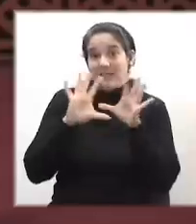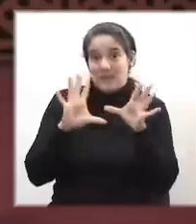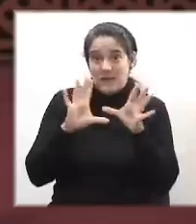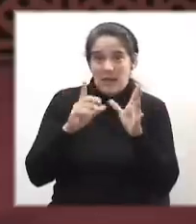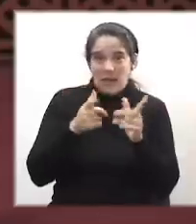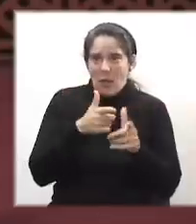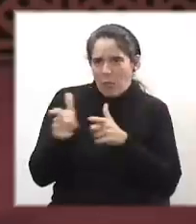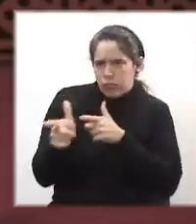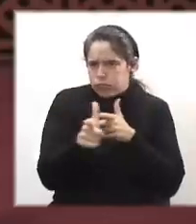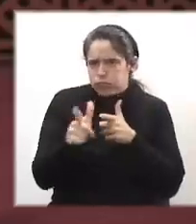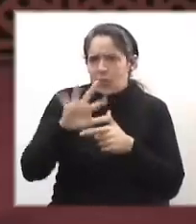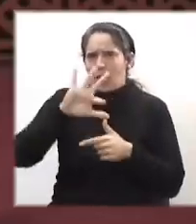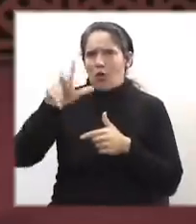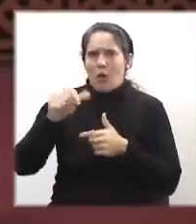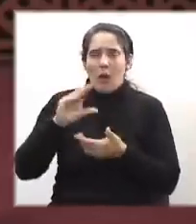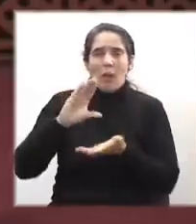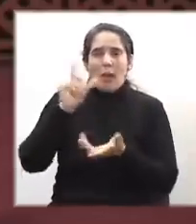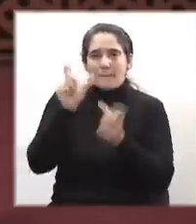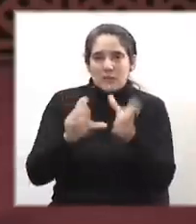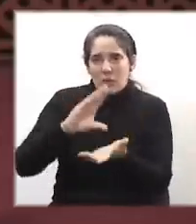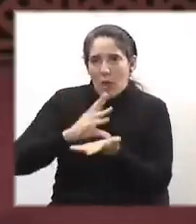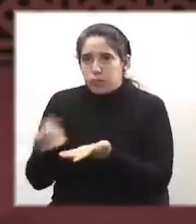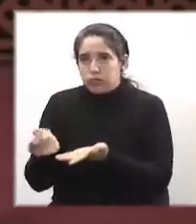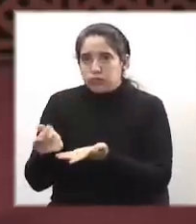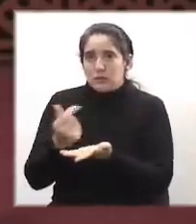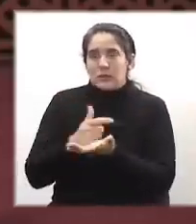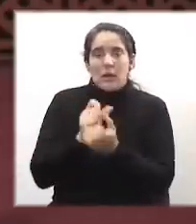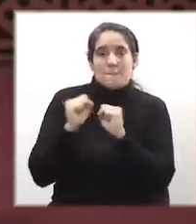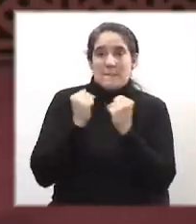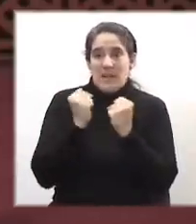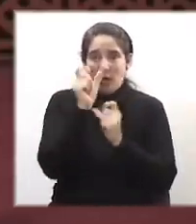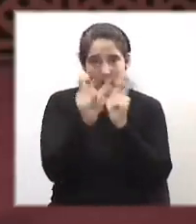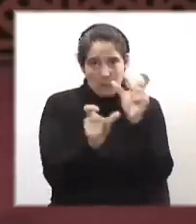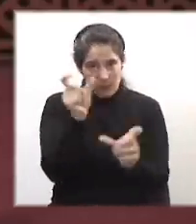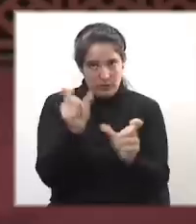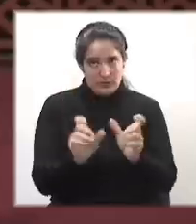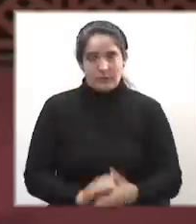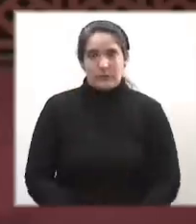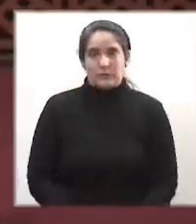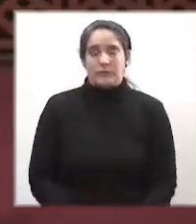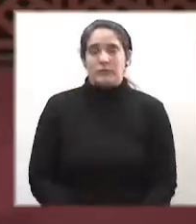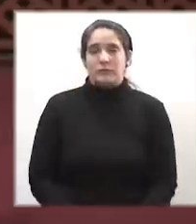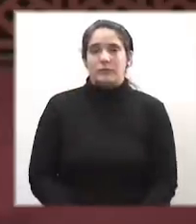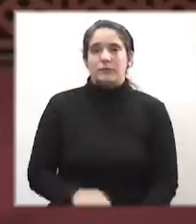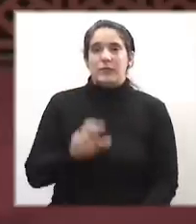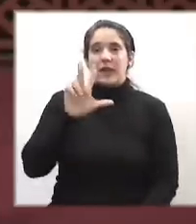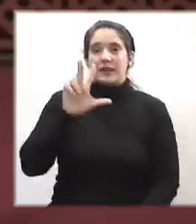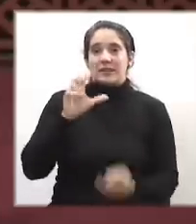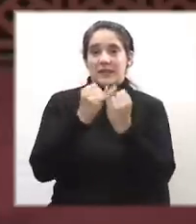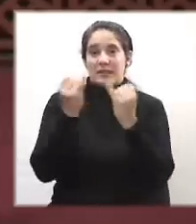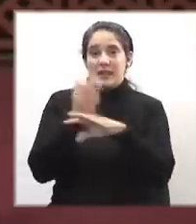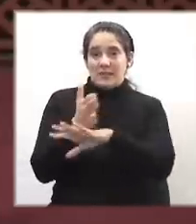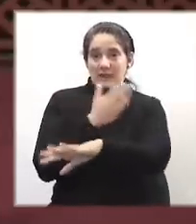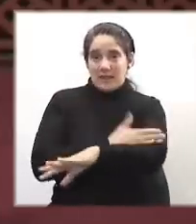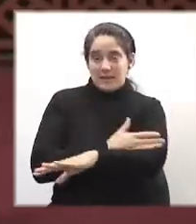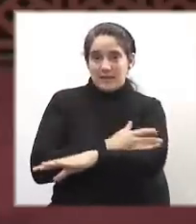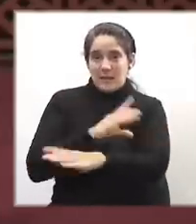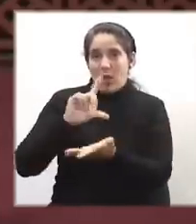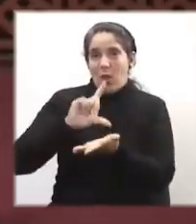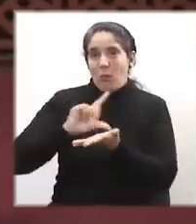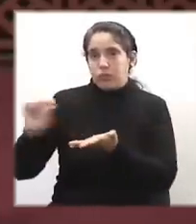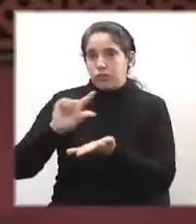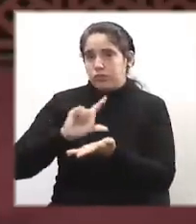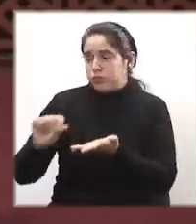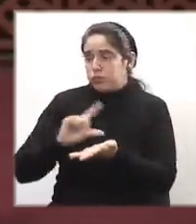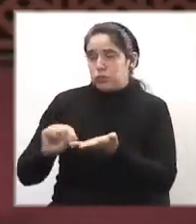mataba, robaba, secuestraba, aterrorizaba a la población. Tres días antes se habían fugado del penal